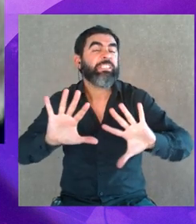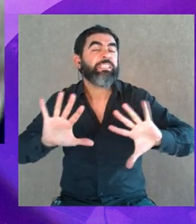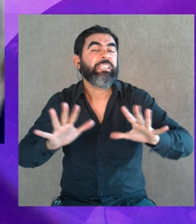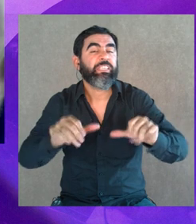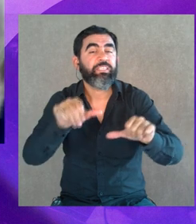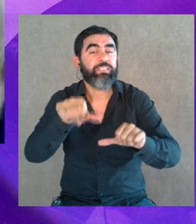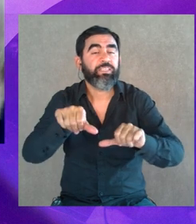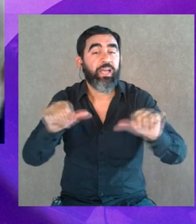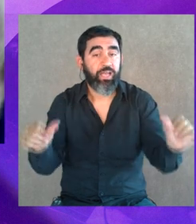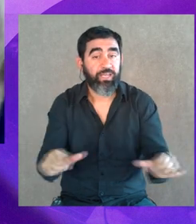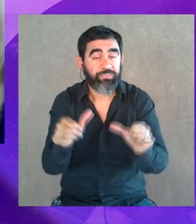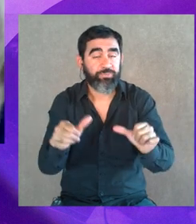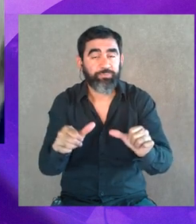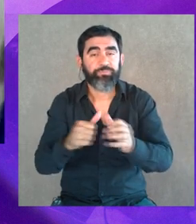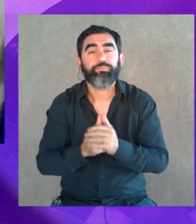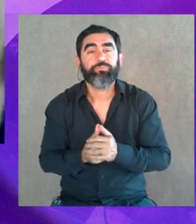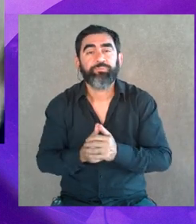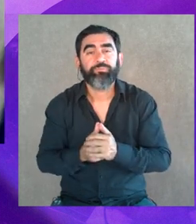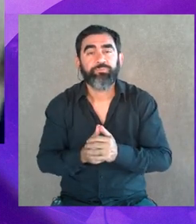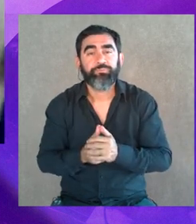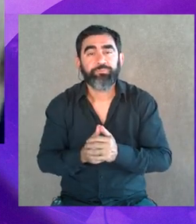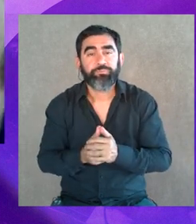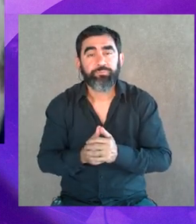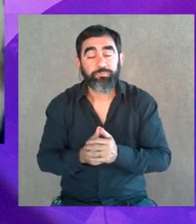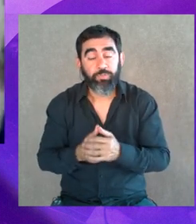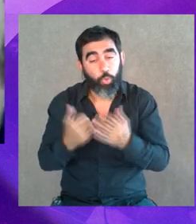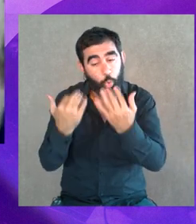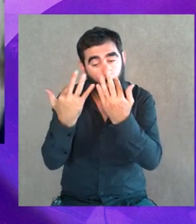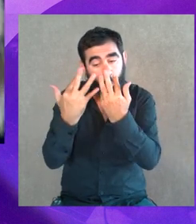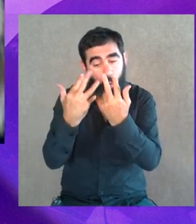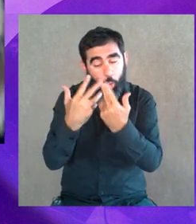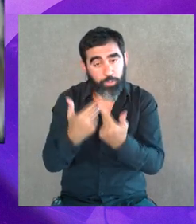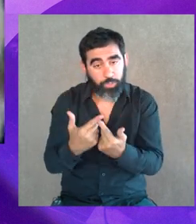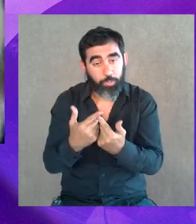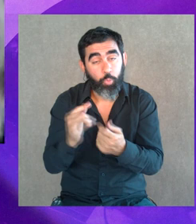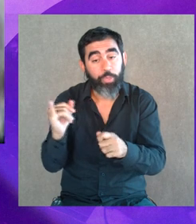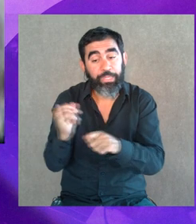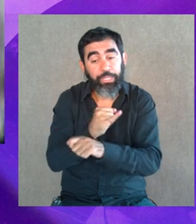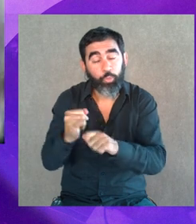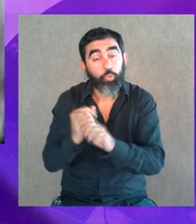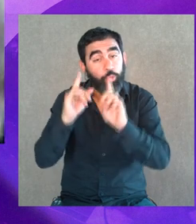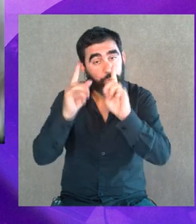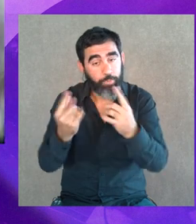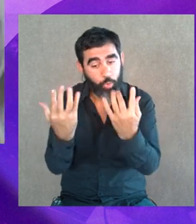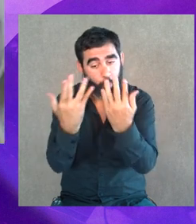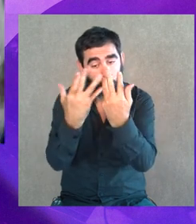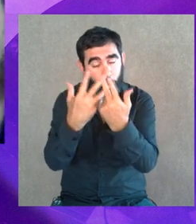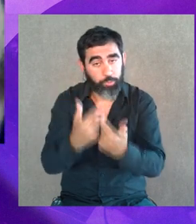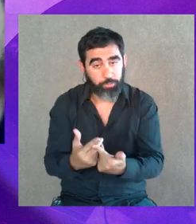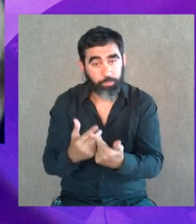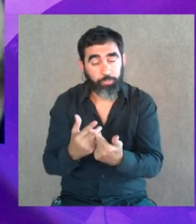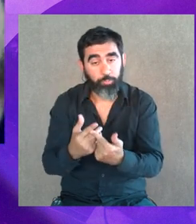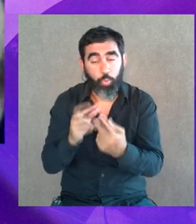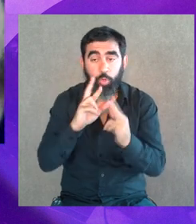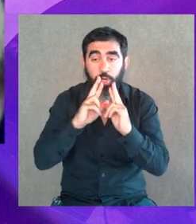una... Este tema, el organizarnos, incluso desde el institucional, para